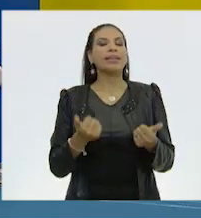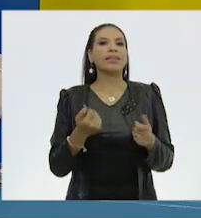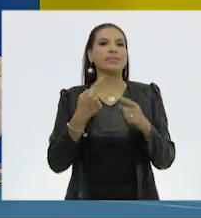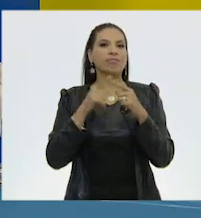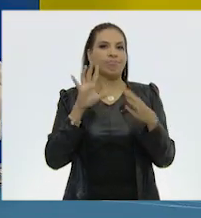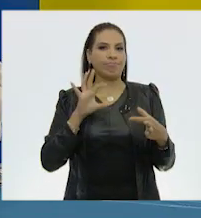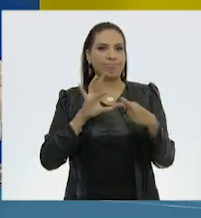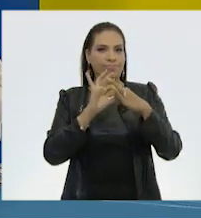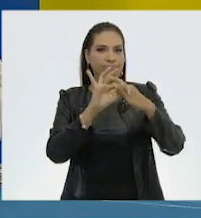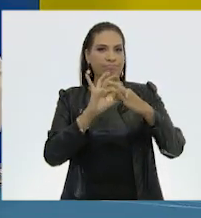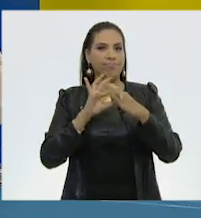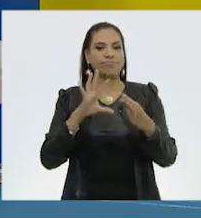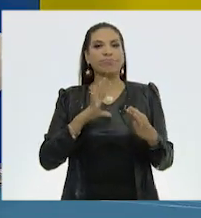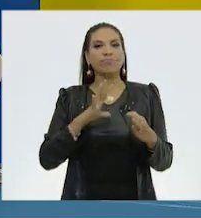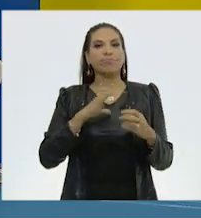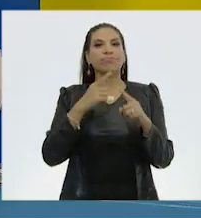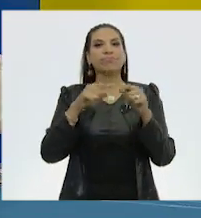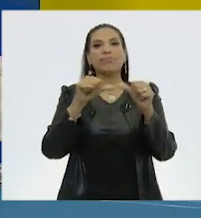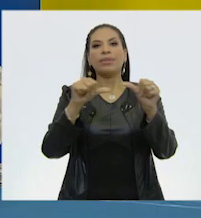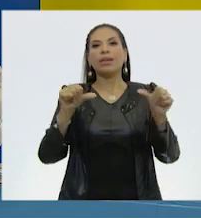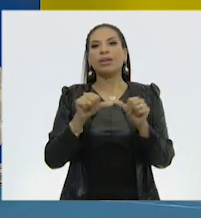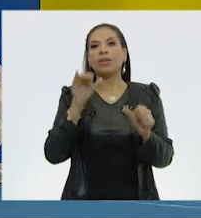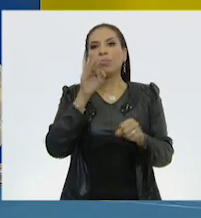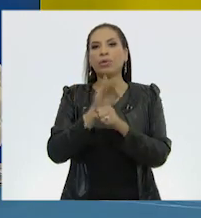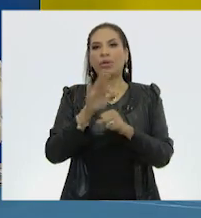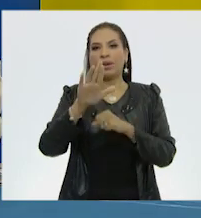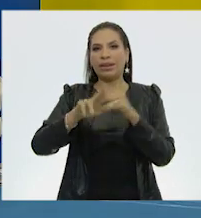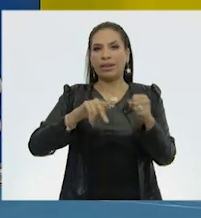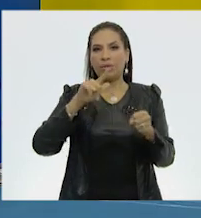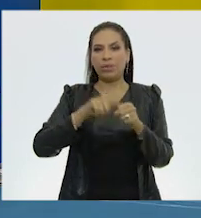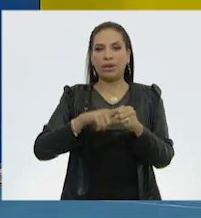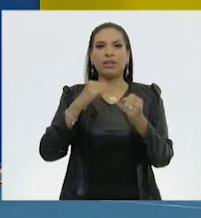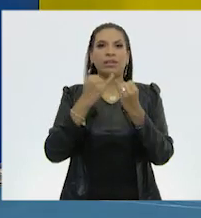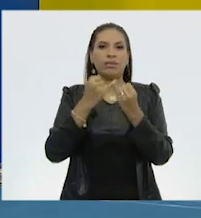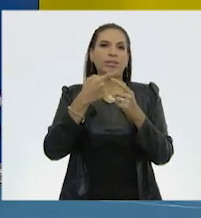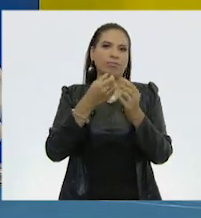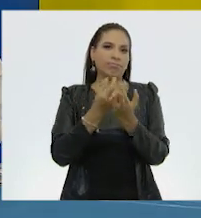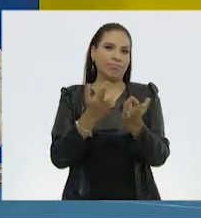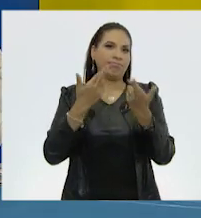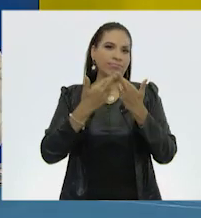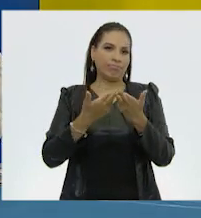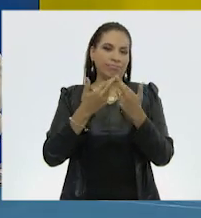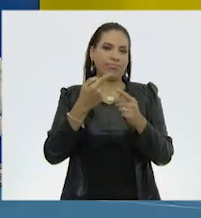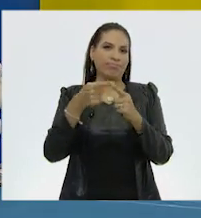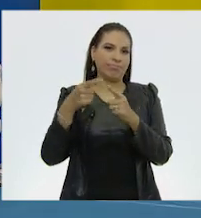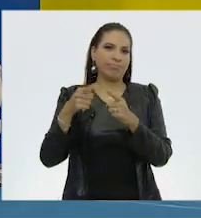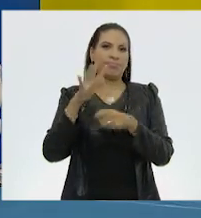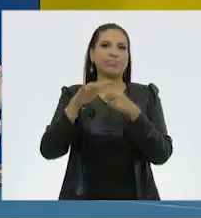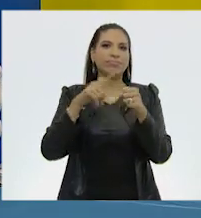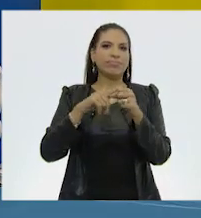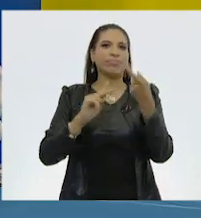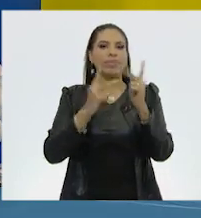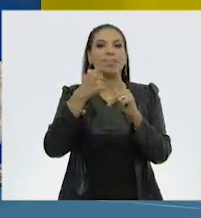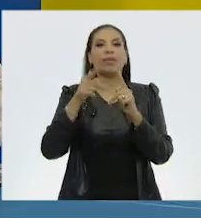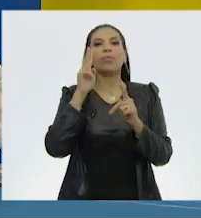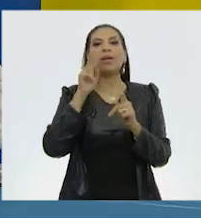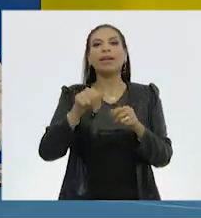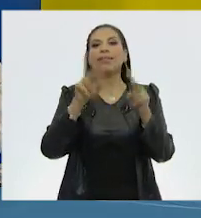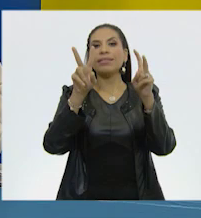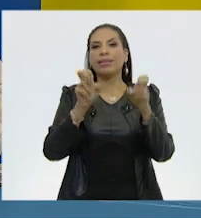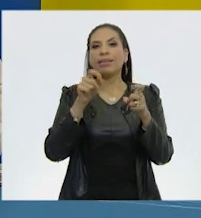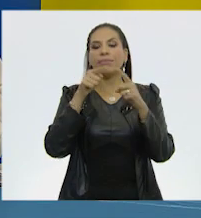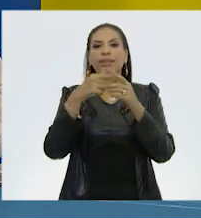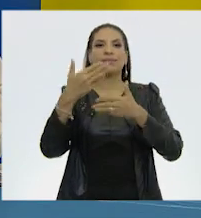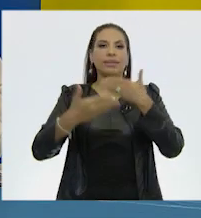vinculación que existe en las áreas protegidas naturales y la megadiversidad? Y nos acercaremos al tema de